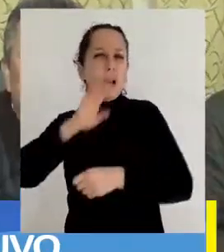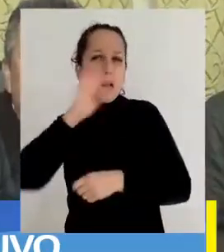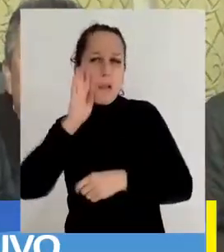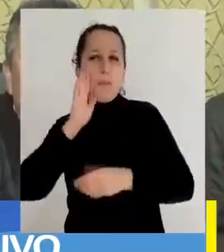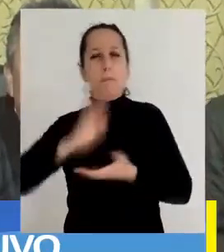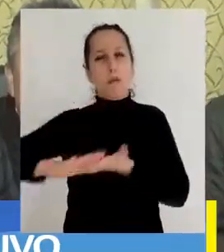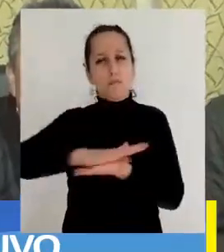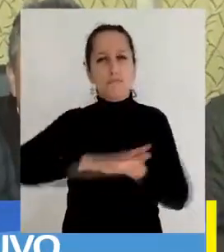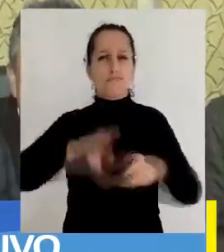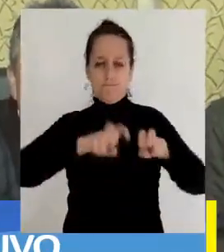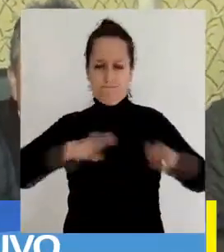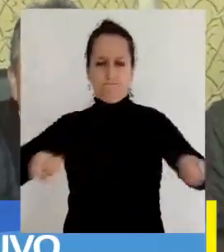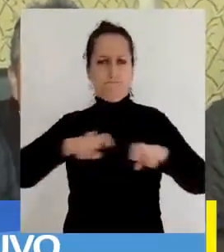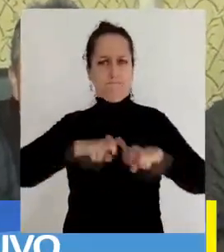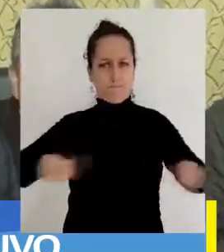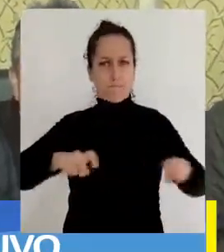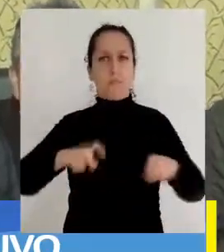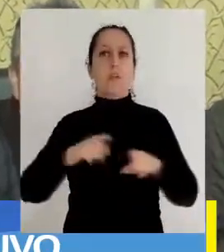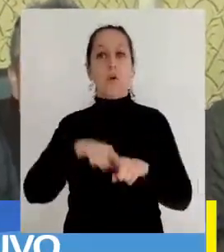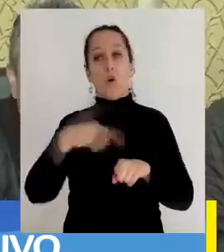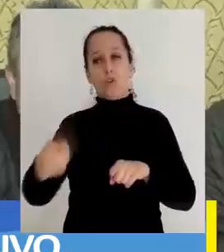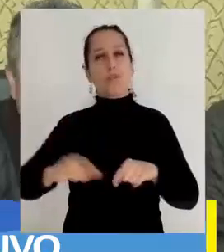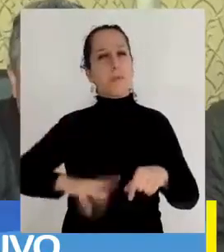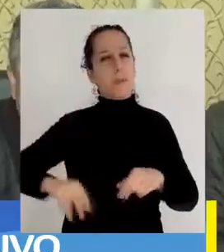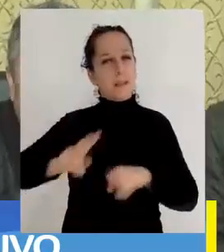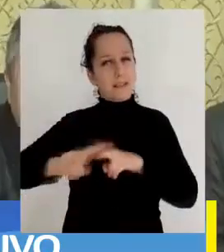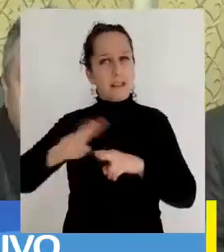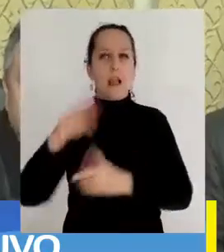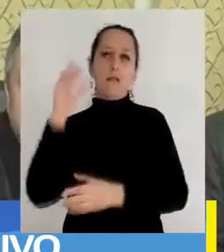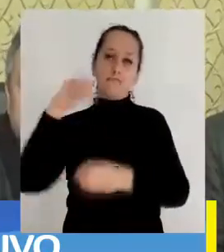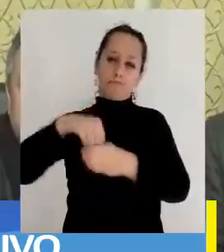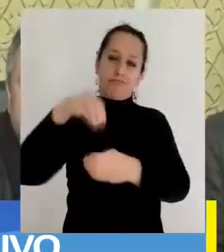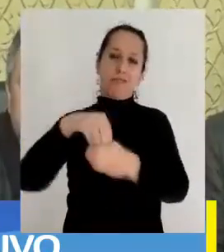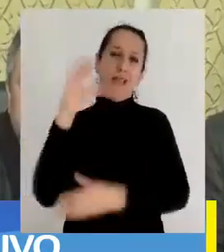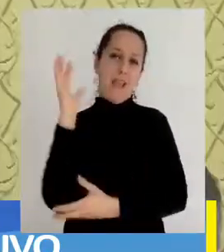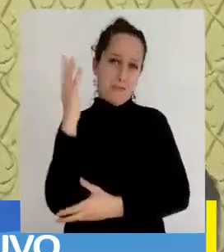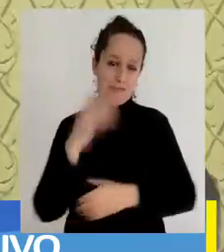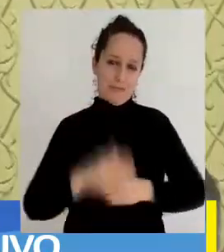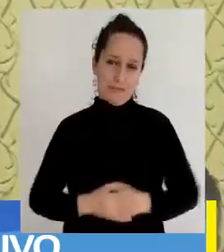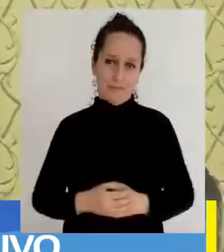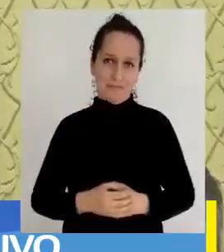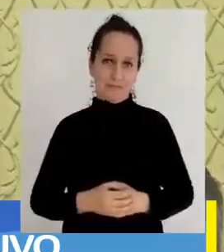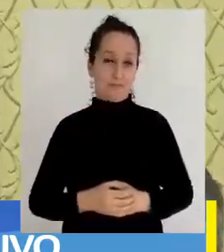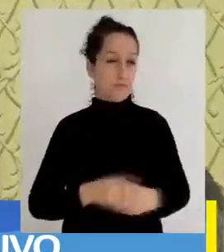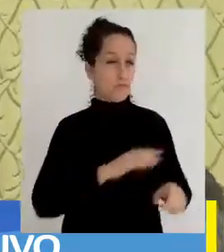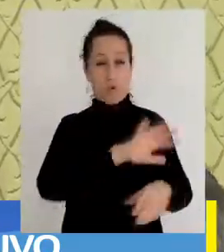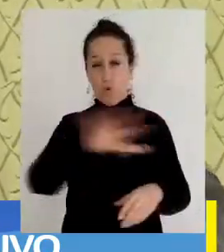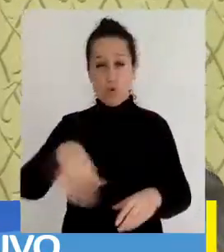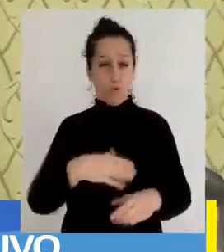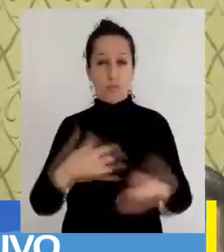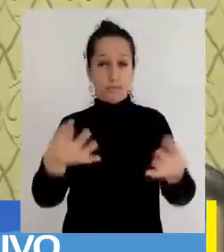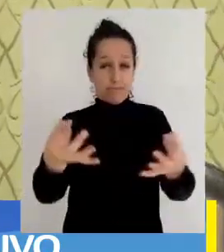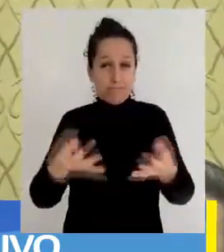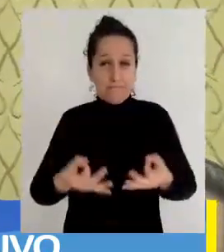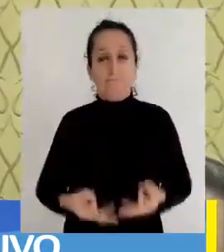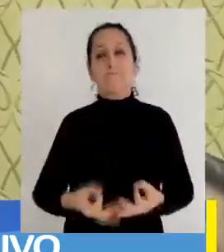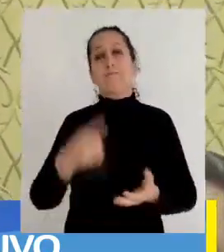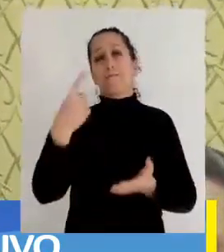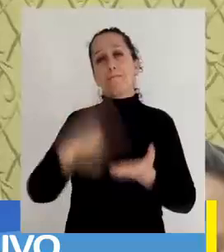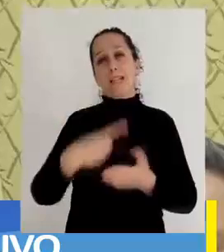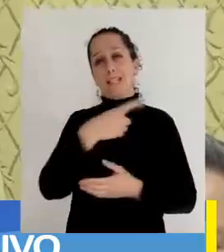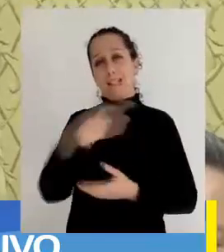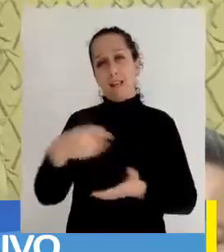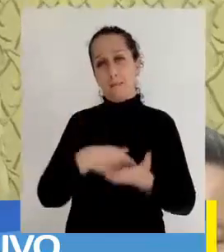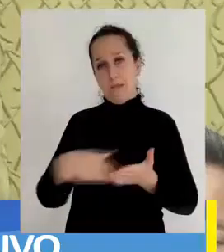mobiliario de hormigón y reposición de las áreas verdes con incorporación de árboles. Todo esto con una inversión superior